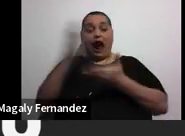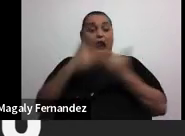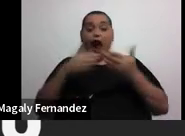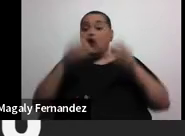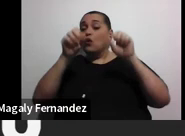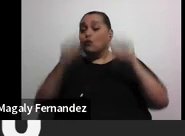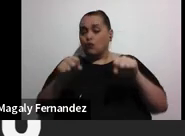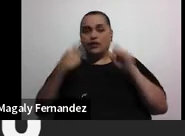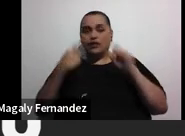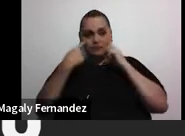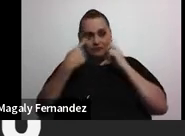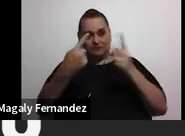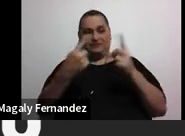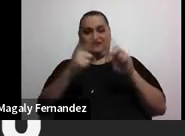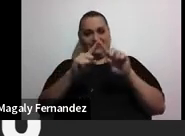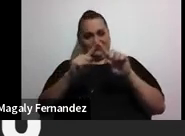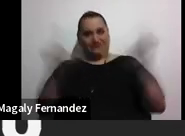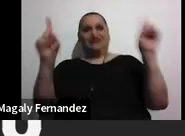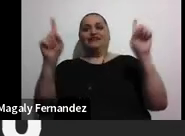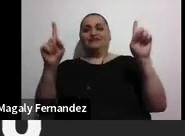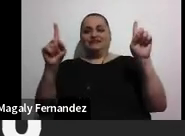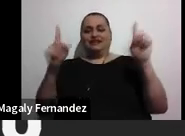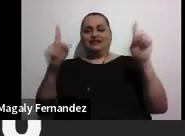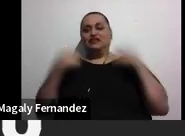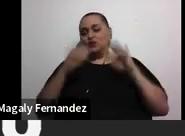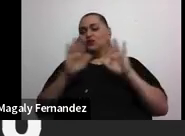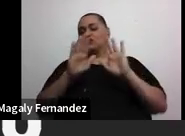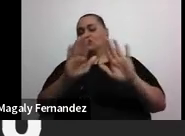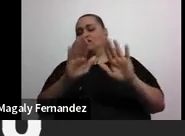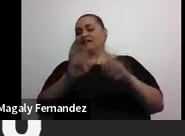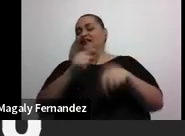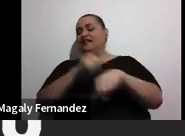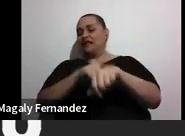diferencia voy a dar un chancecito para que lo piensen